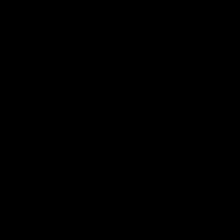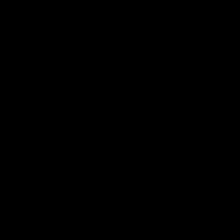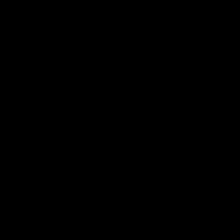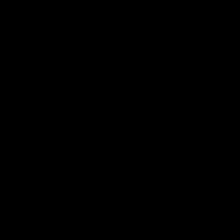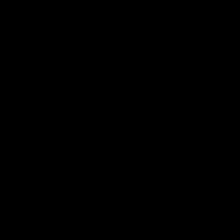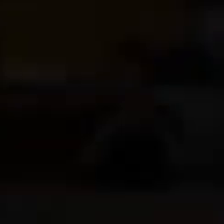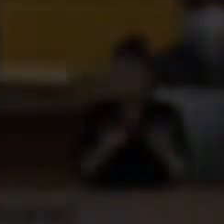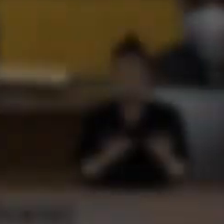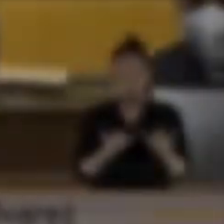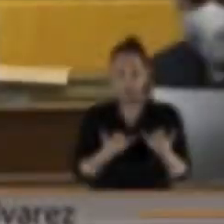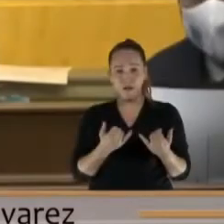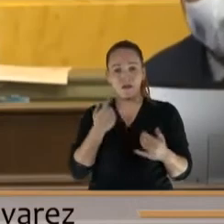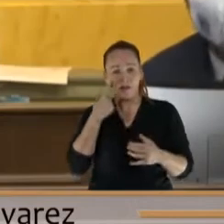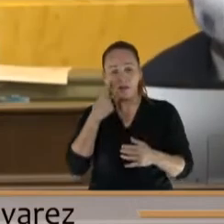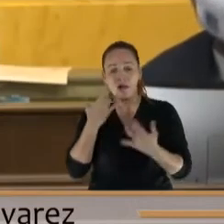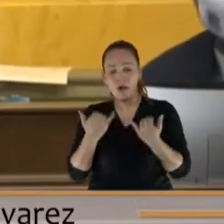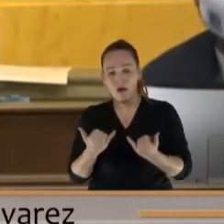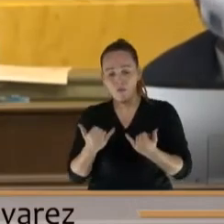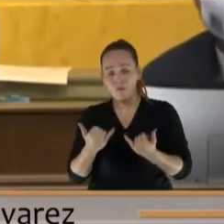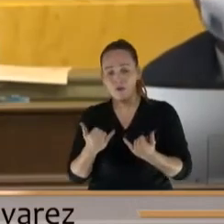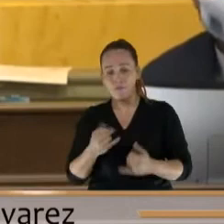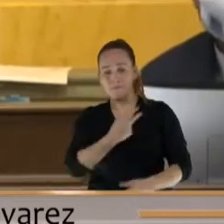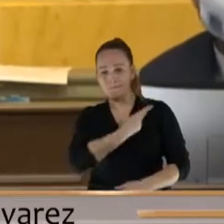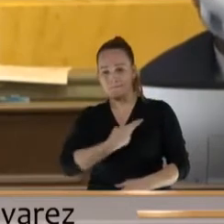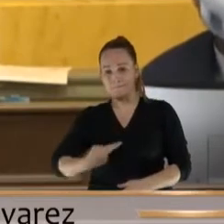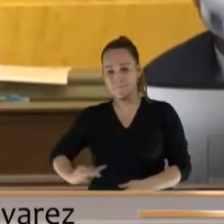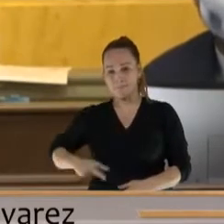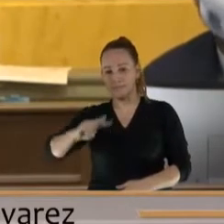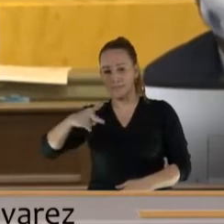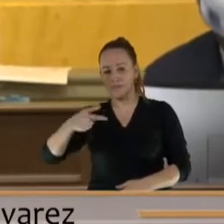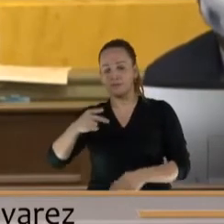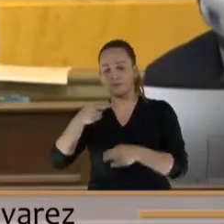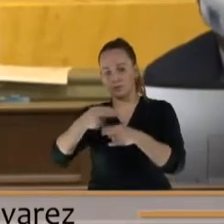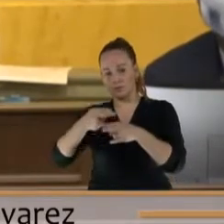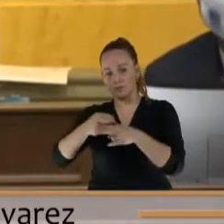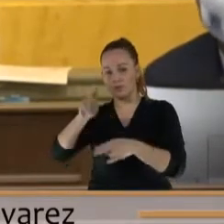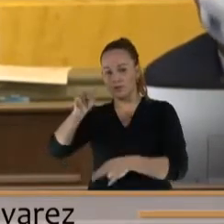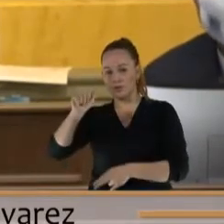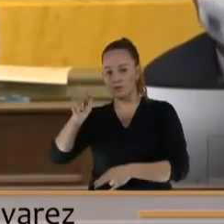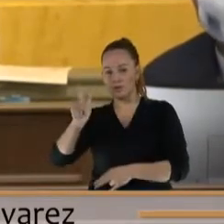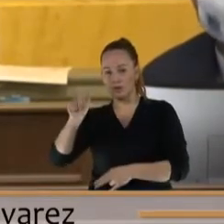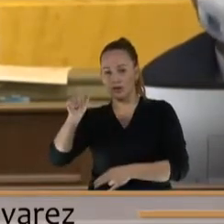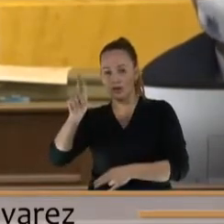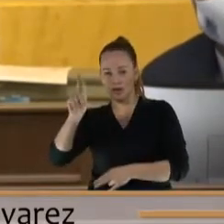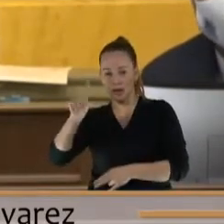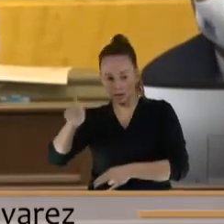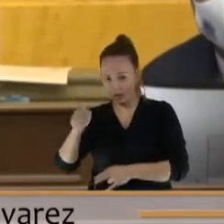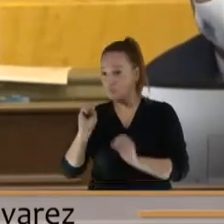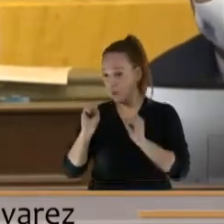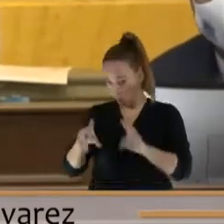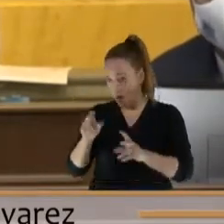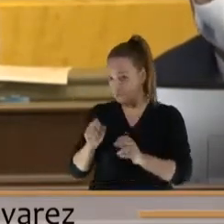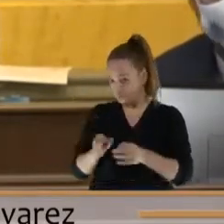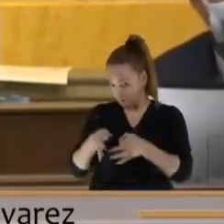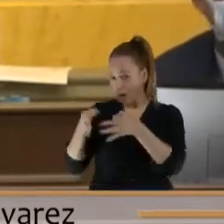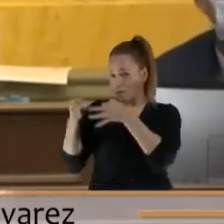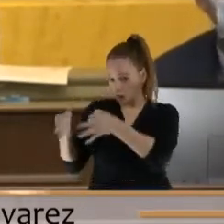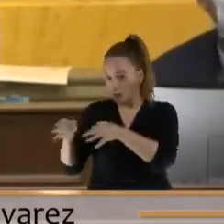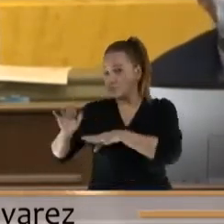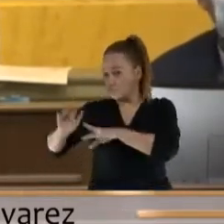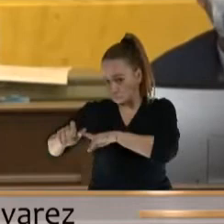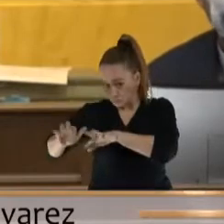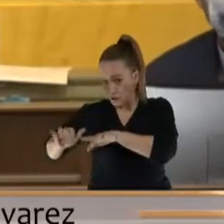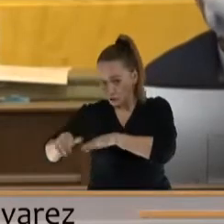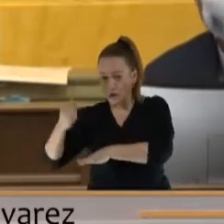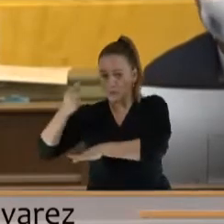voy a darle la palabra solamente al vicepresidente segundo al doctor Navas aplazamos el secretario determina también